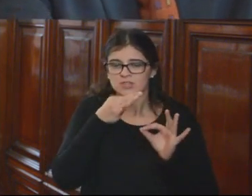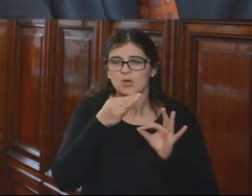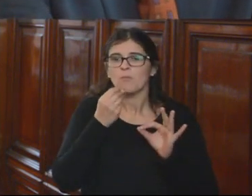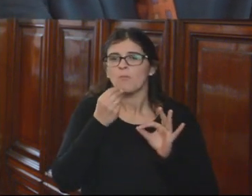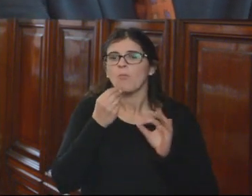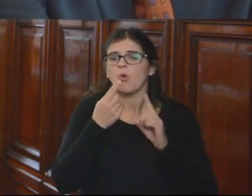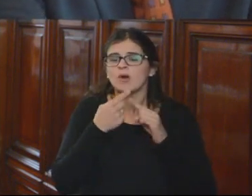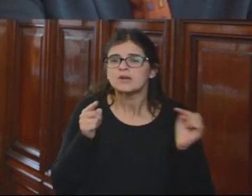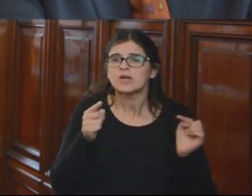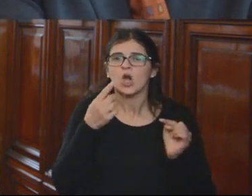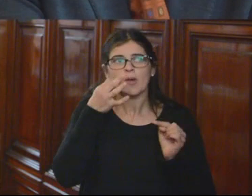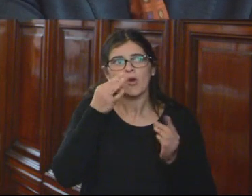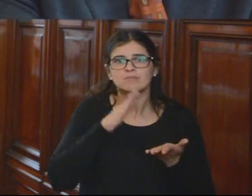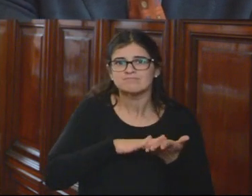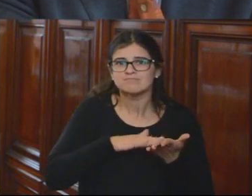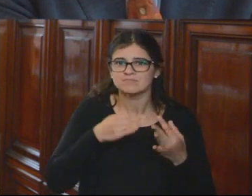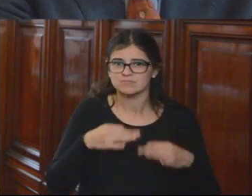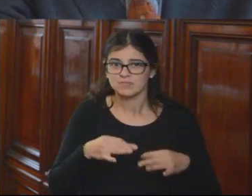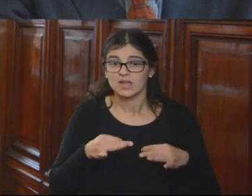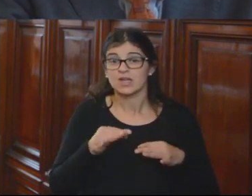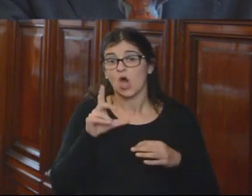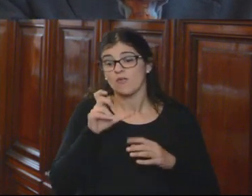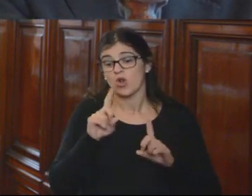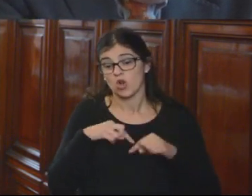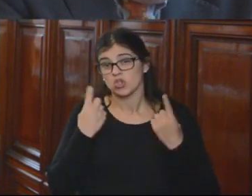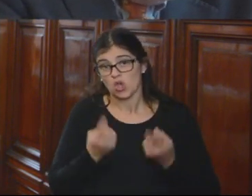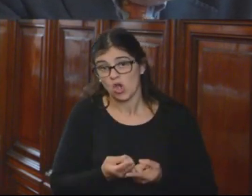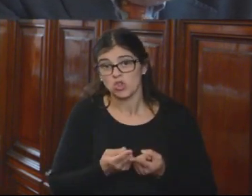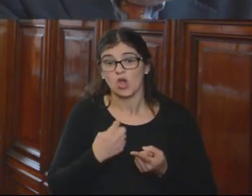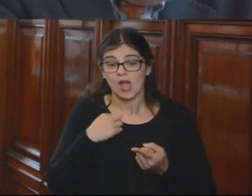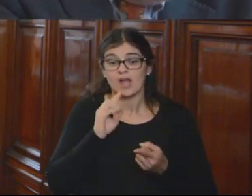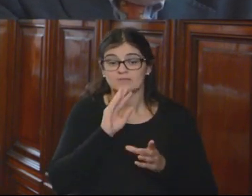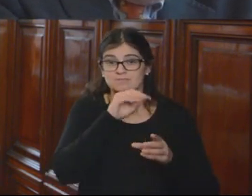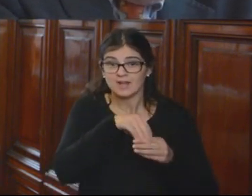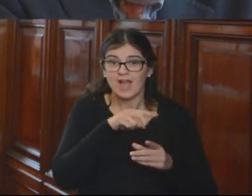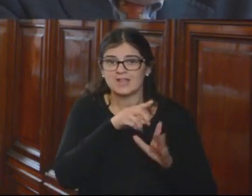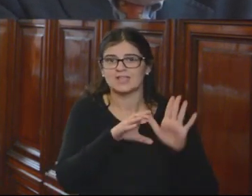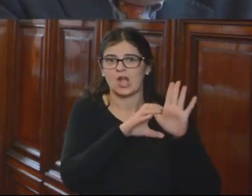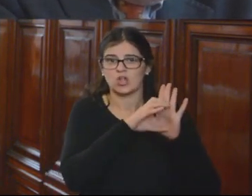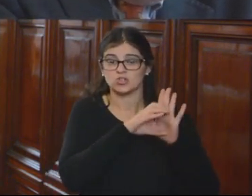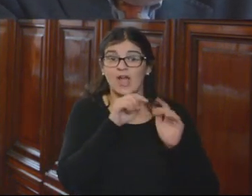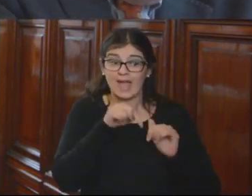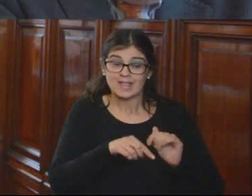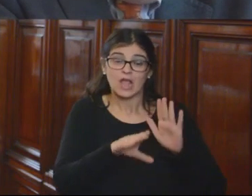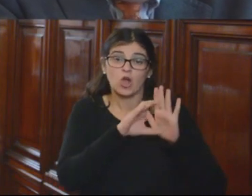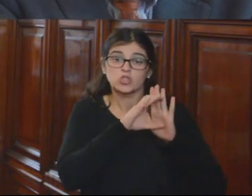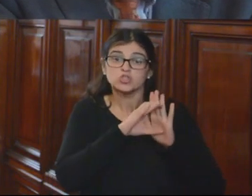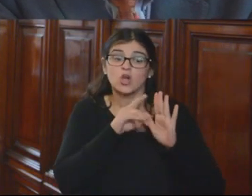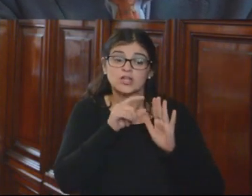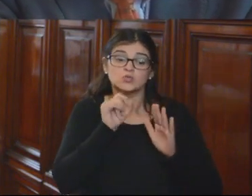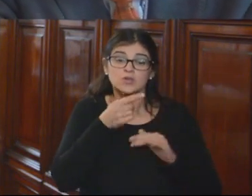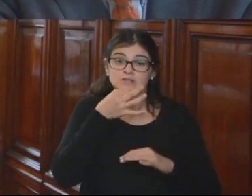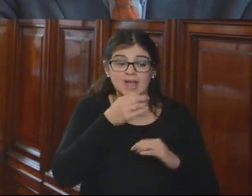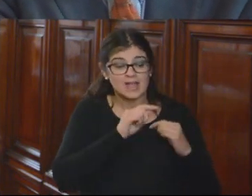amplia, muy garantista, y obviamente nosotros estamos en ese ámbito de la Constitución. Esta Constitución, en su disposición